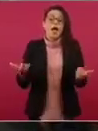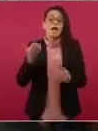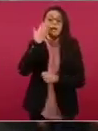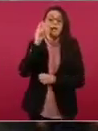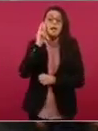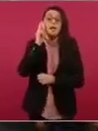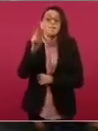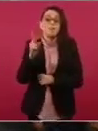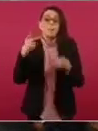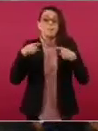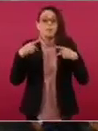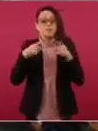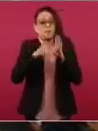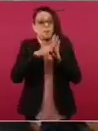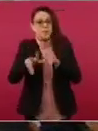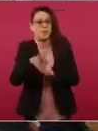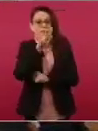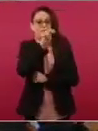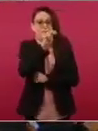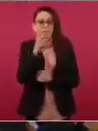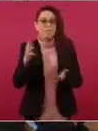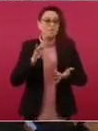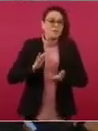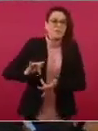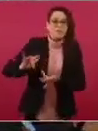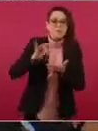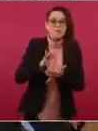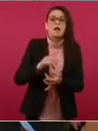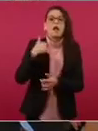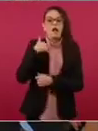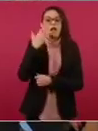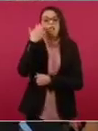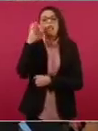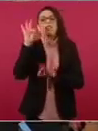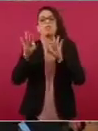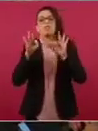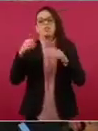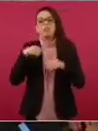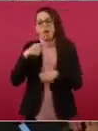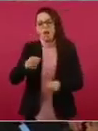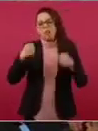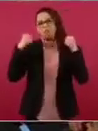en la televisión, en las redes, voy a protestar.